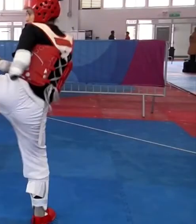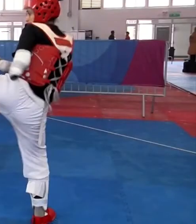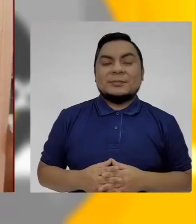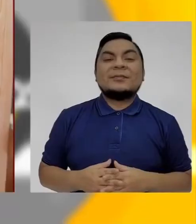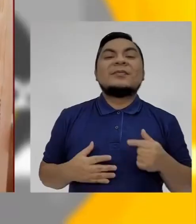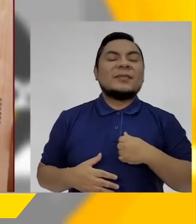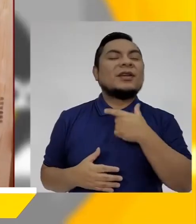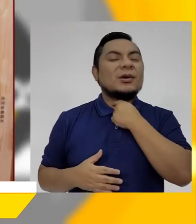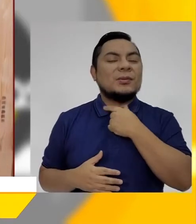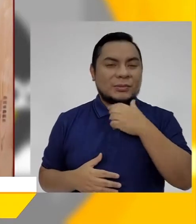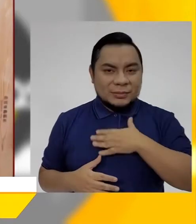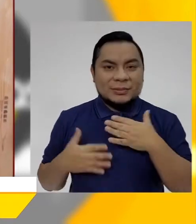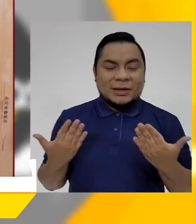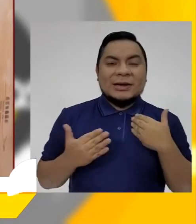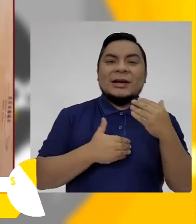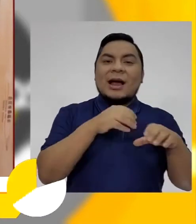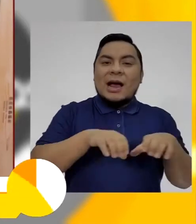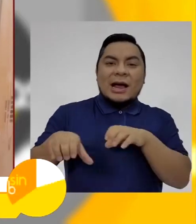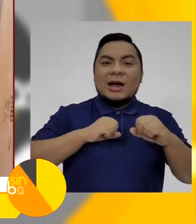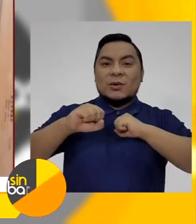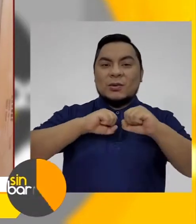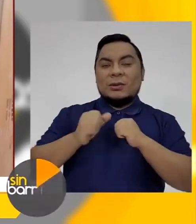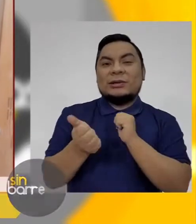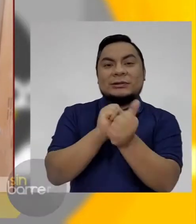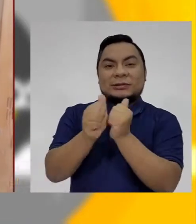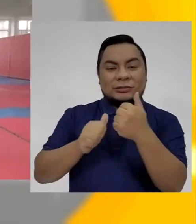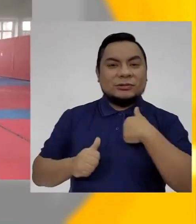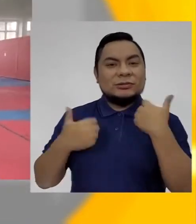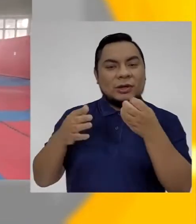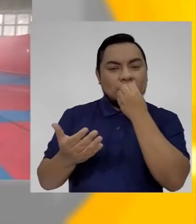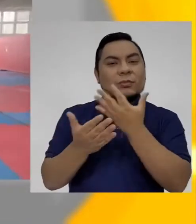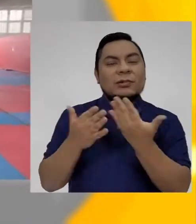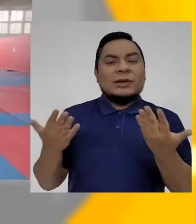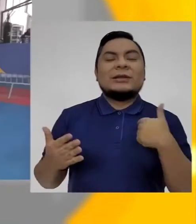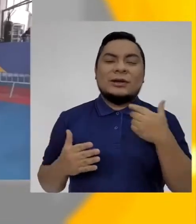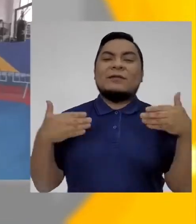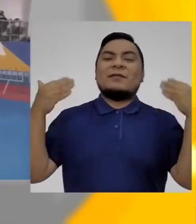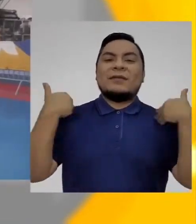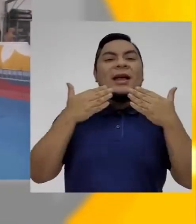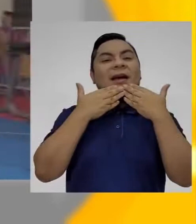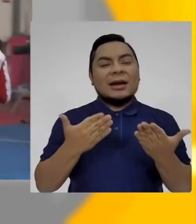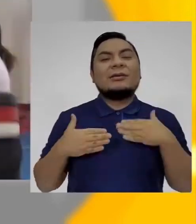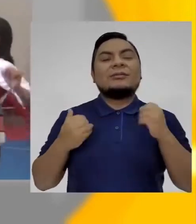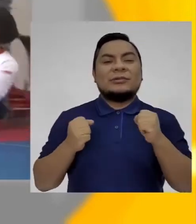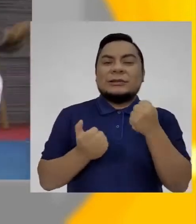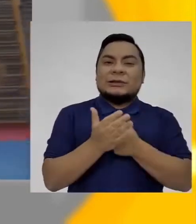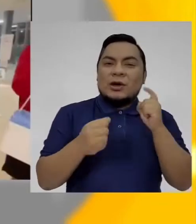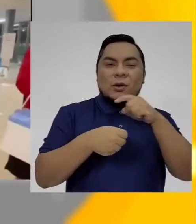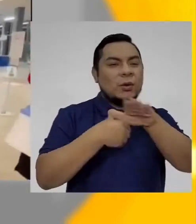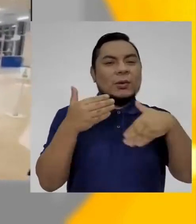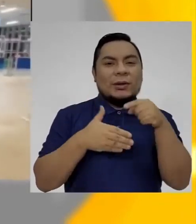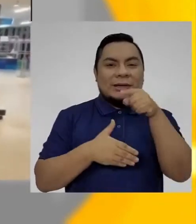Me gustó mi desarrollo en la competencia fue muy bueno y estoy feliz y agradecida por